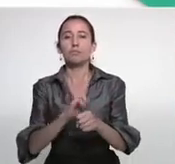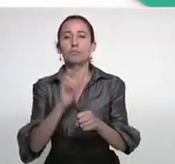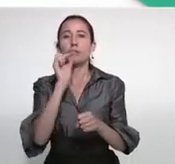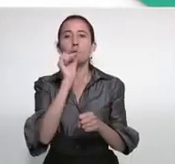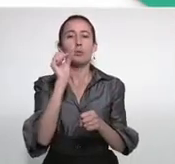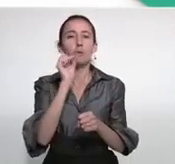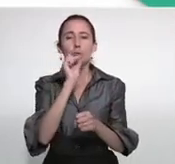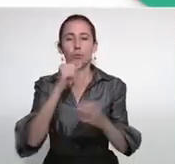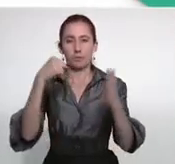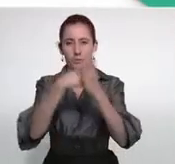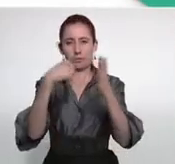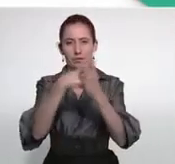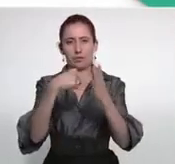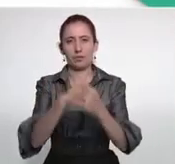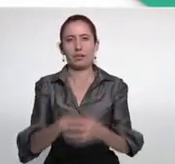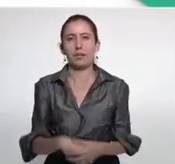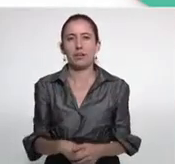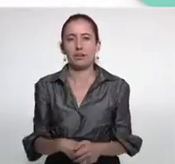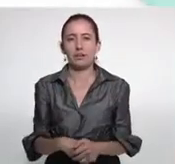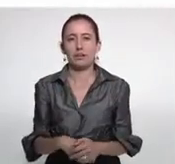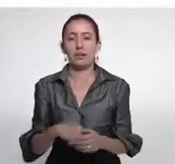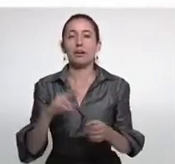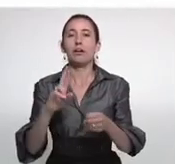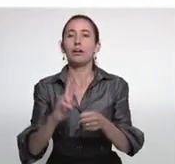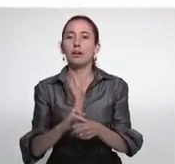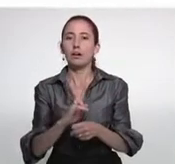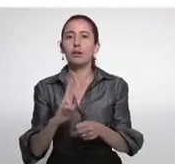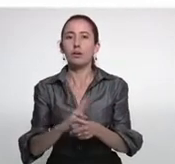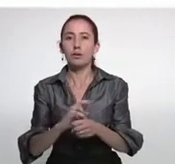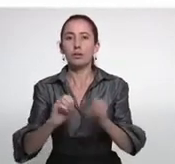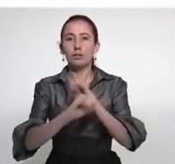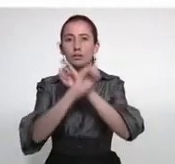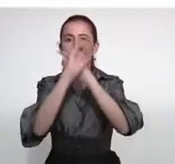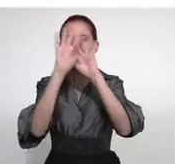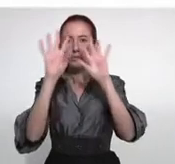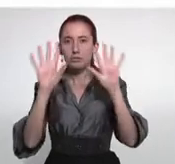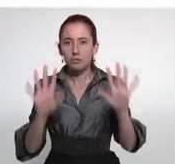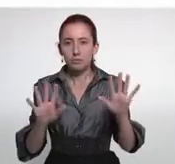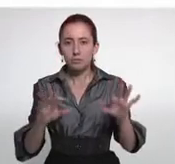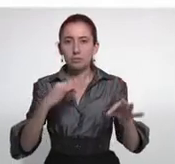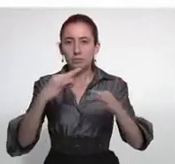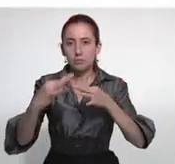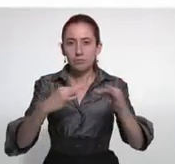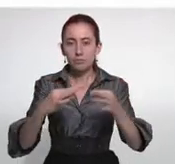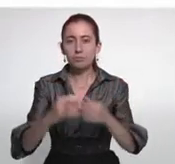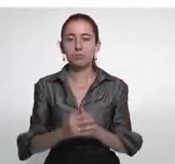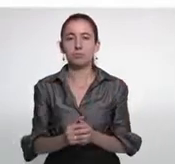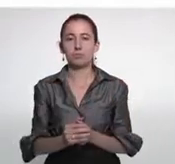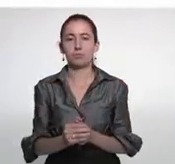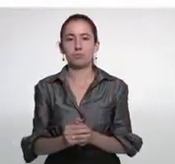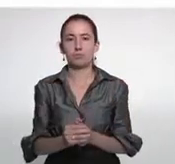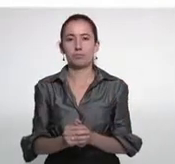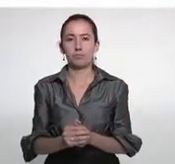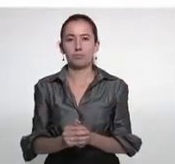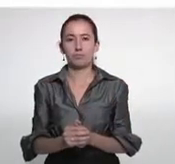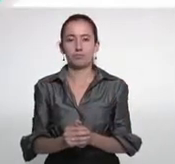silbato o algún implemento que genere sonido. Procure ser descriptivo acerca de lo que esté sucediendo.